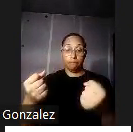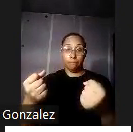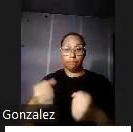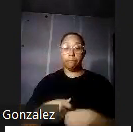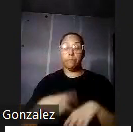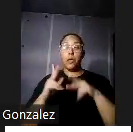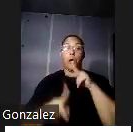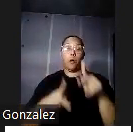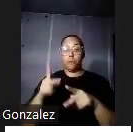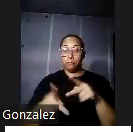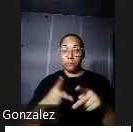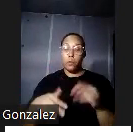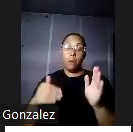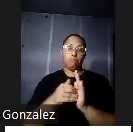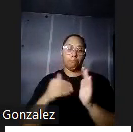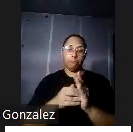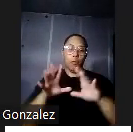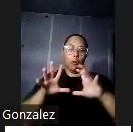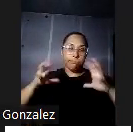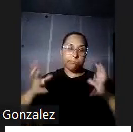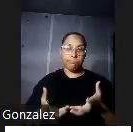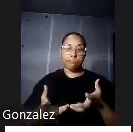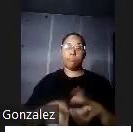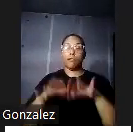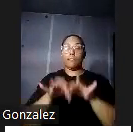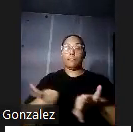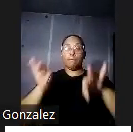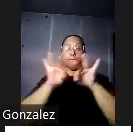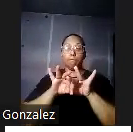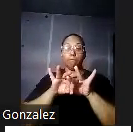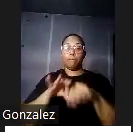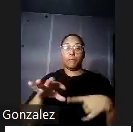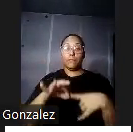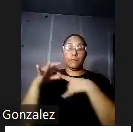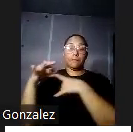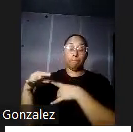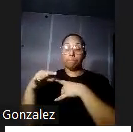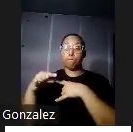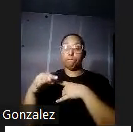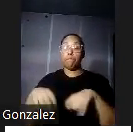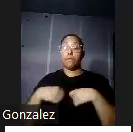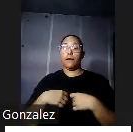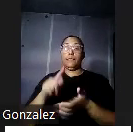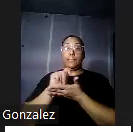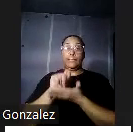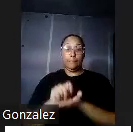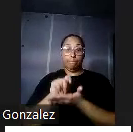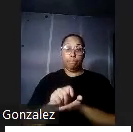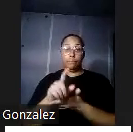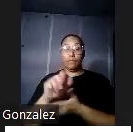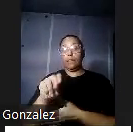por enfermedades a nivel global la importancia del descubrimiento y posterior tratamiento de la anemia en los campesinos